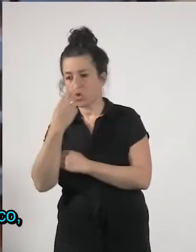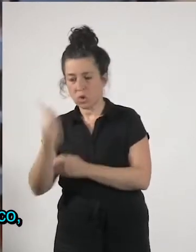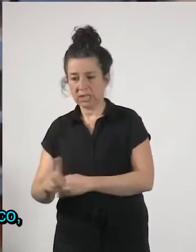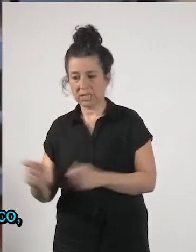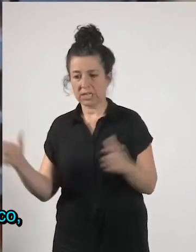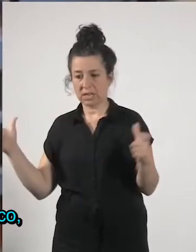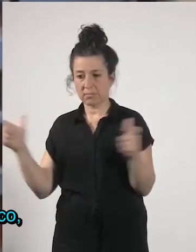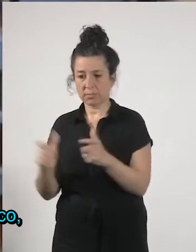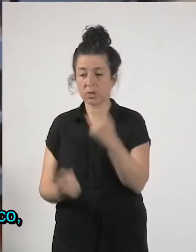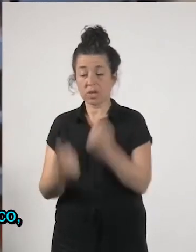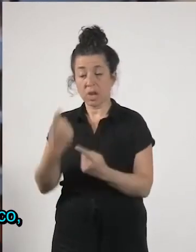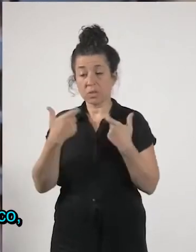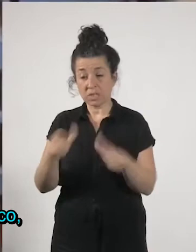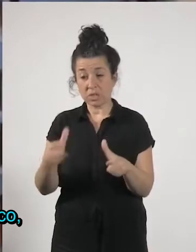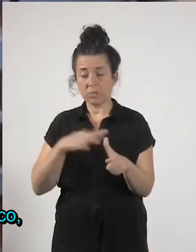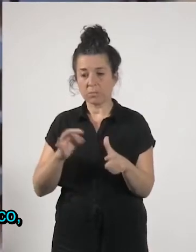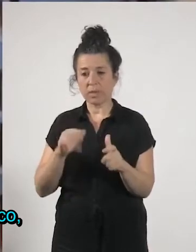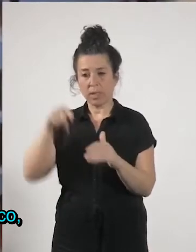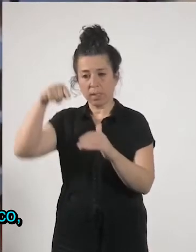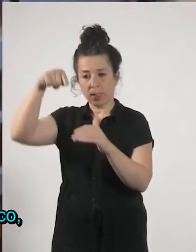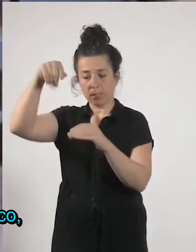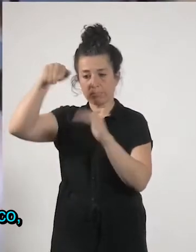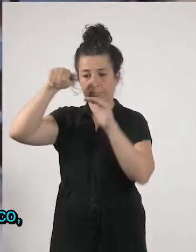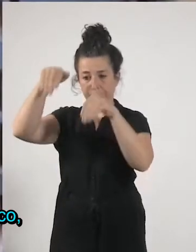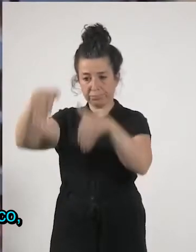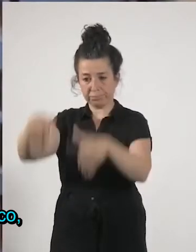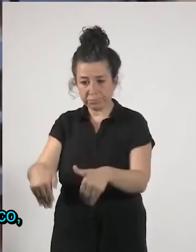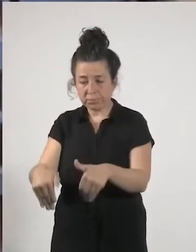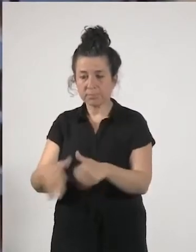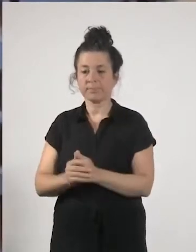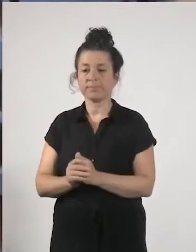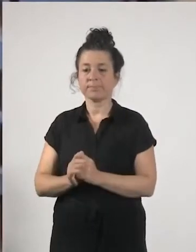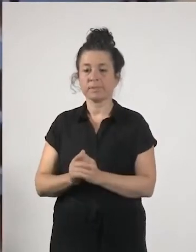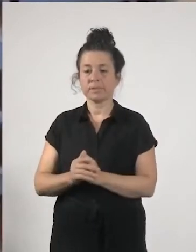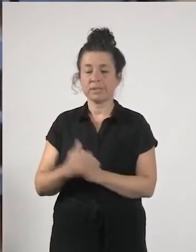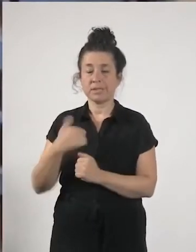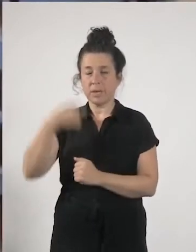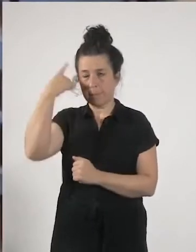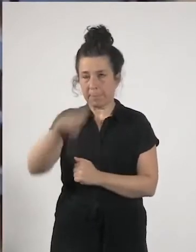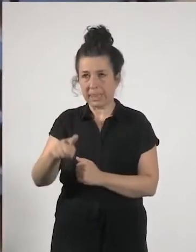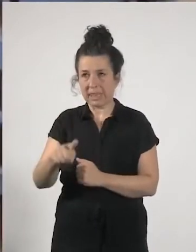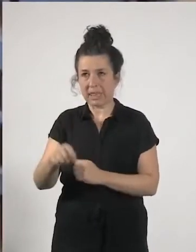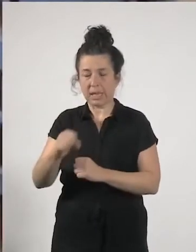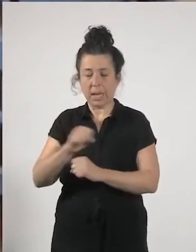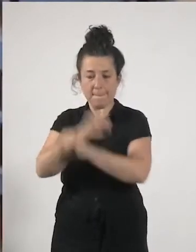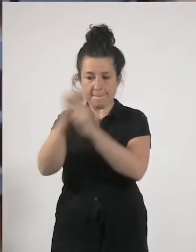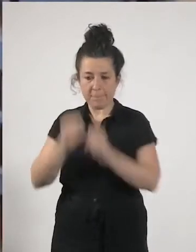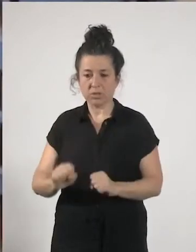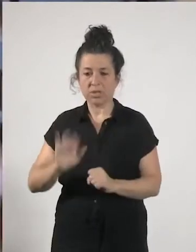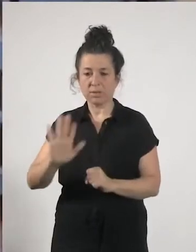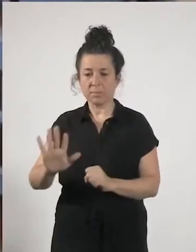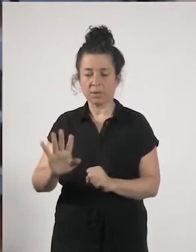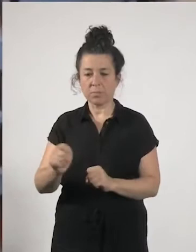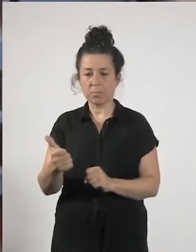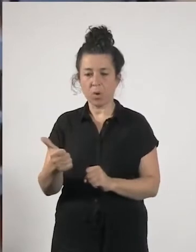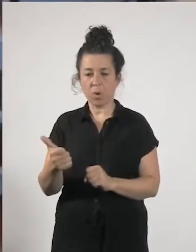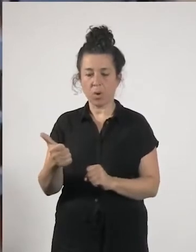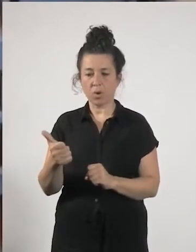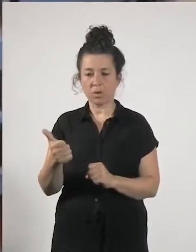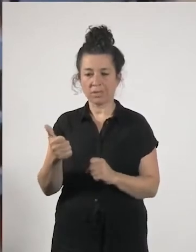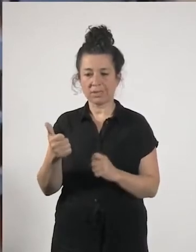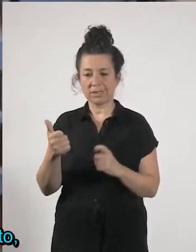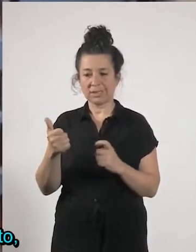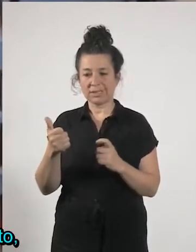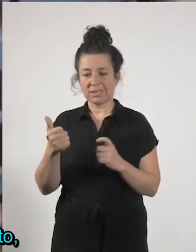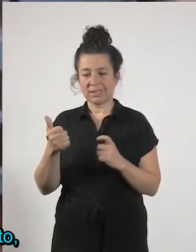un poco ya sé que esto es imposible pero un poco desmitificar el crecimiento